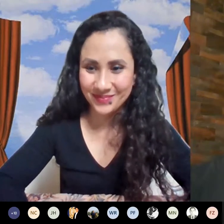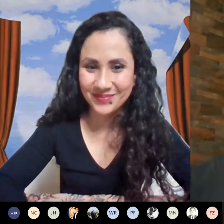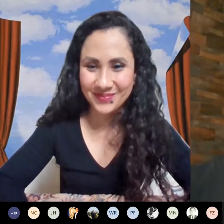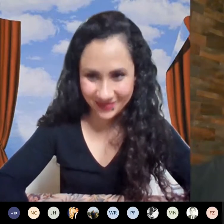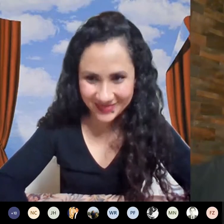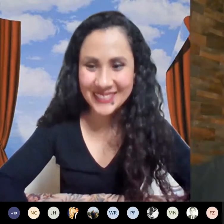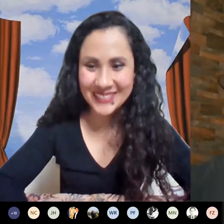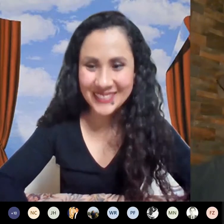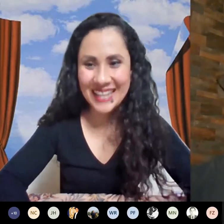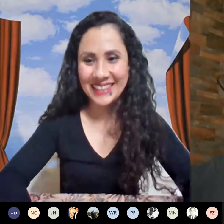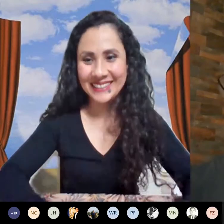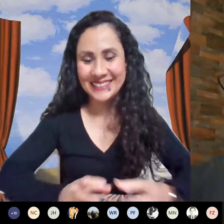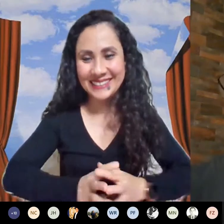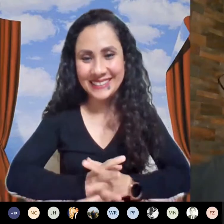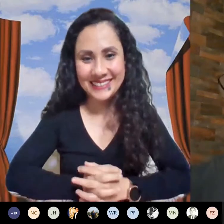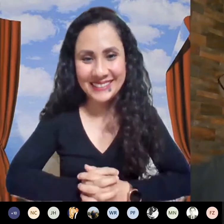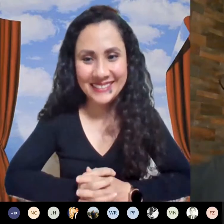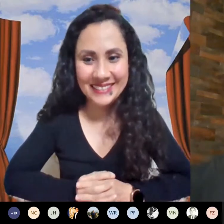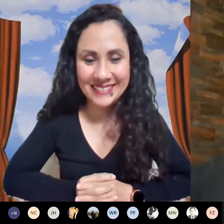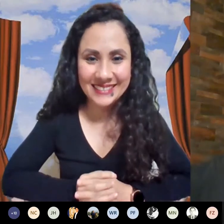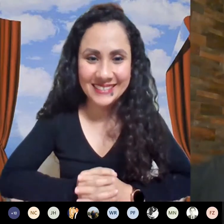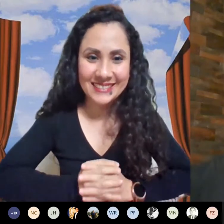felicidades por su plática gracias